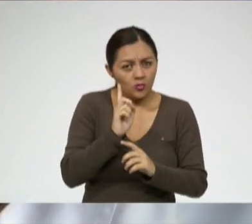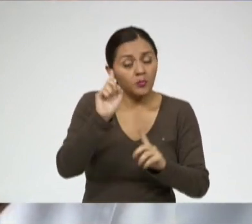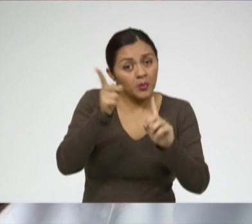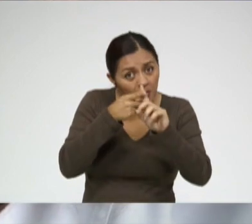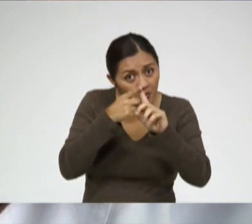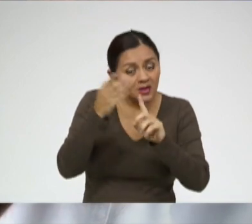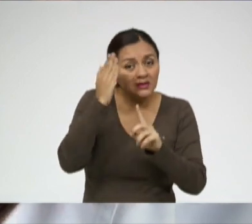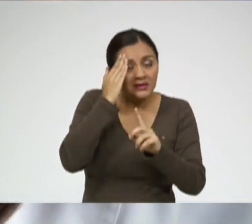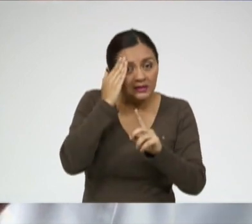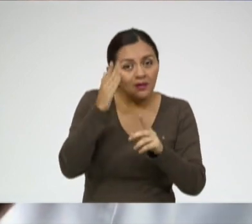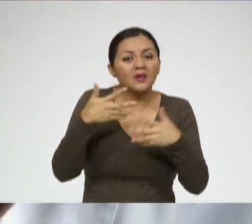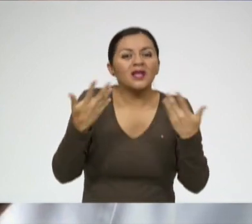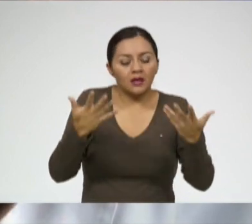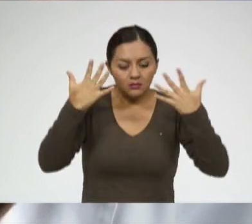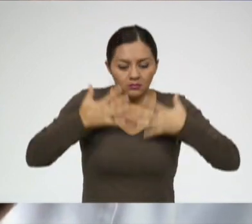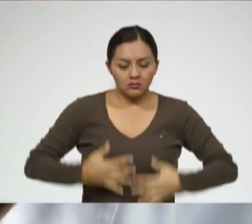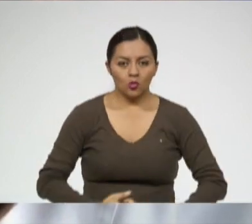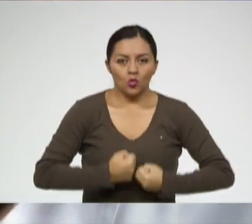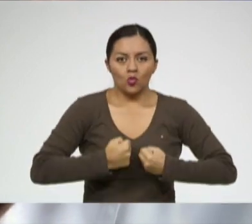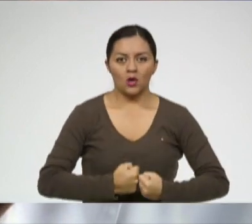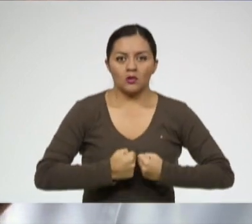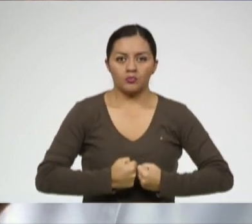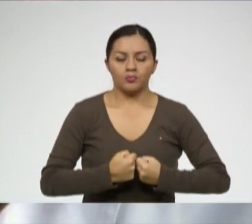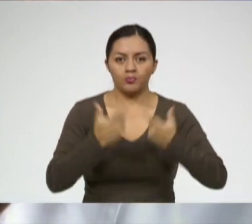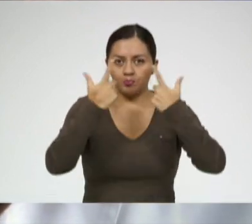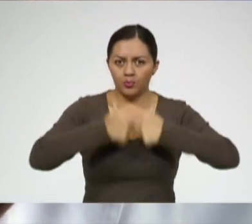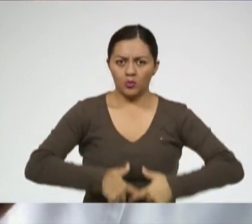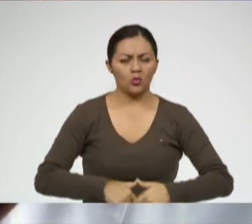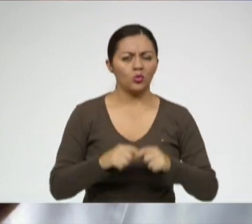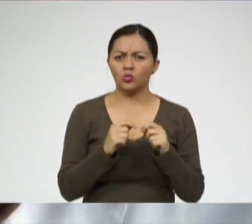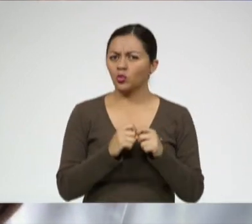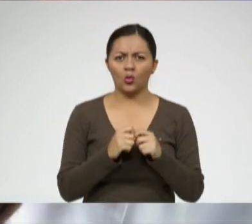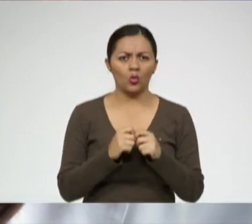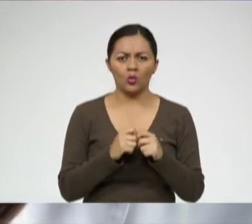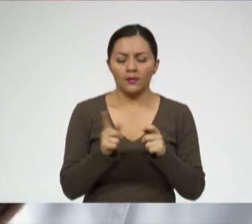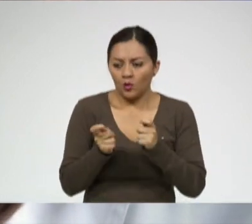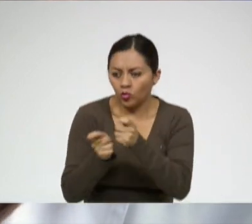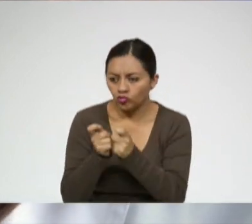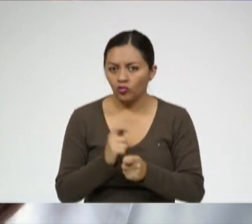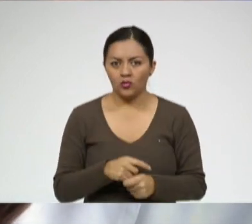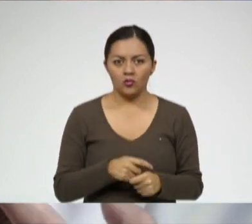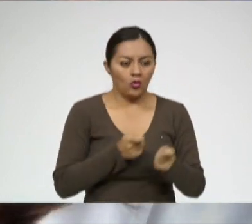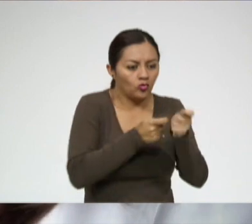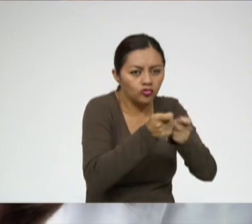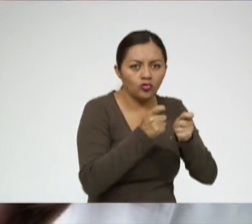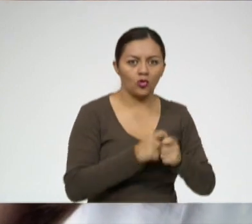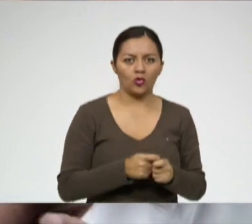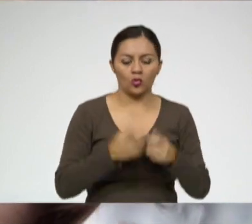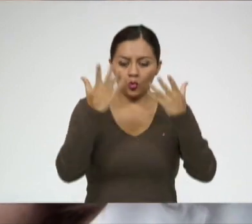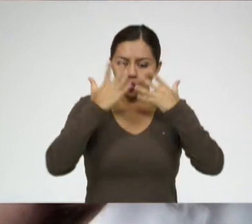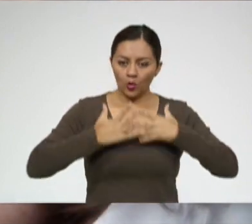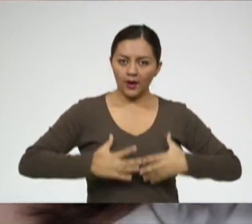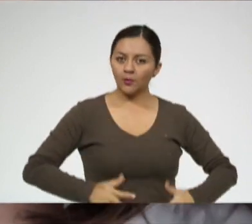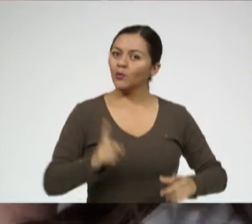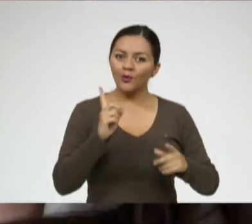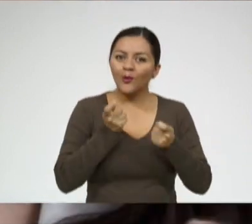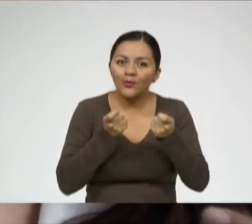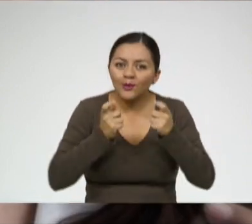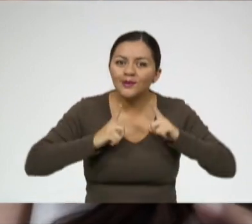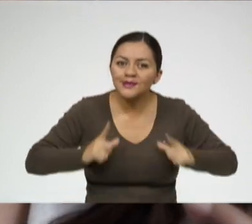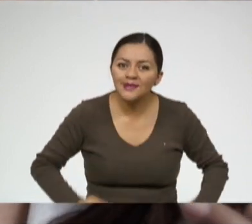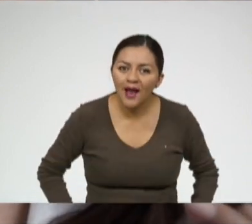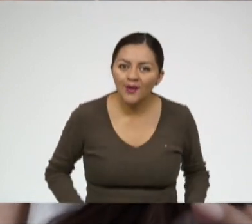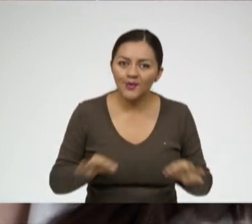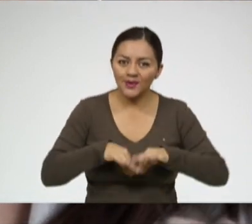sobrepeso estético que tiene la sociedad, porque les llevan a hacer un control de su figura, más que un control